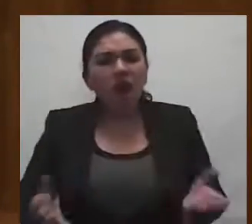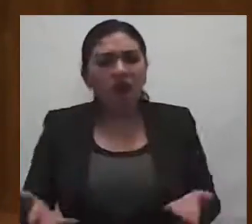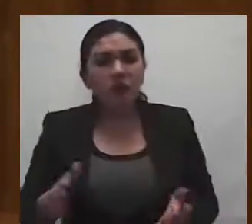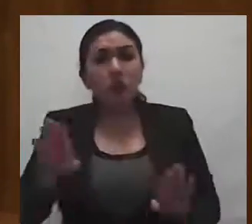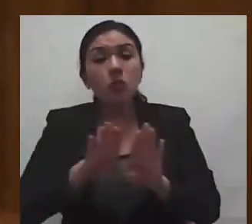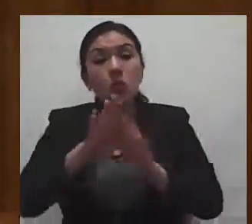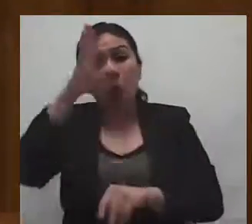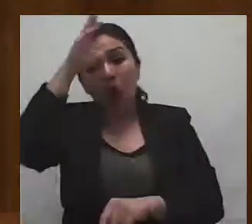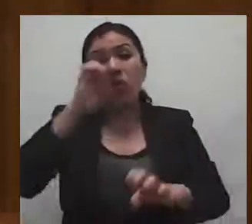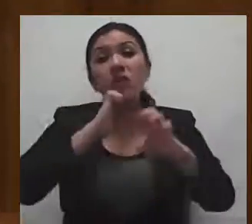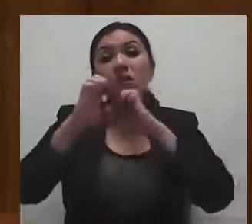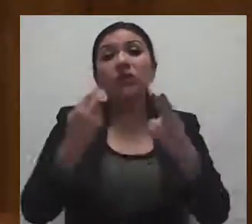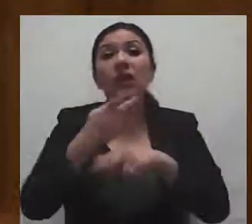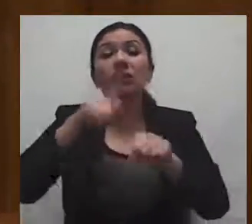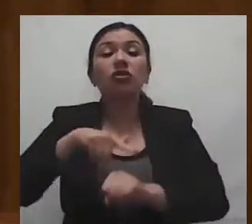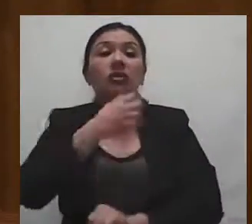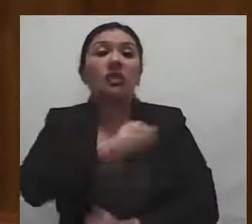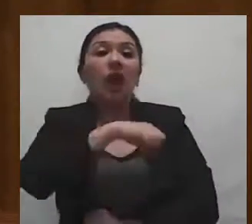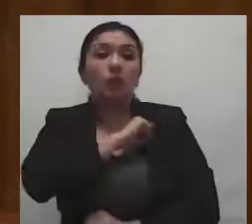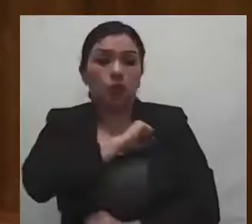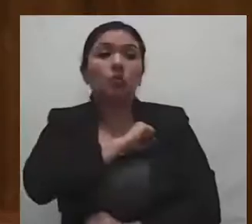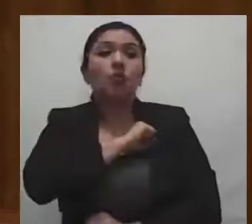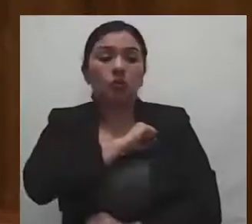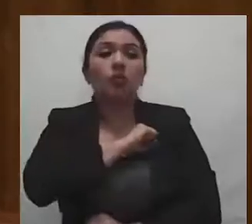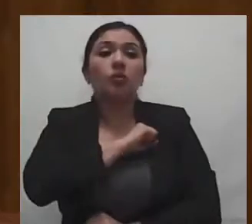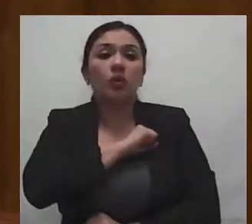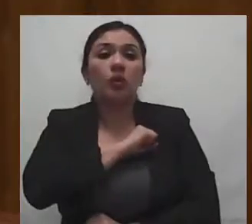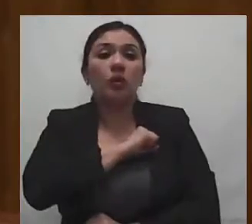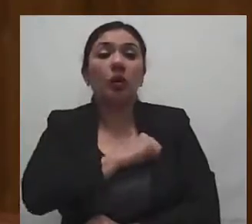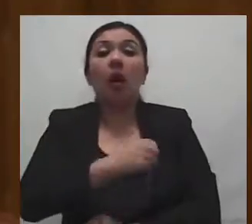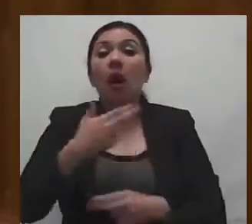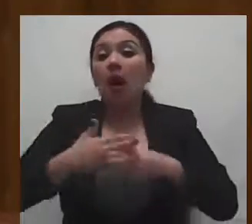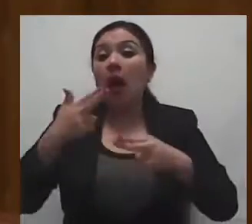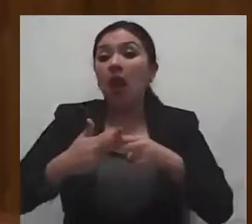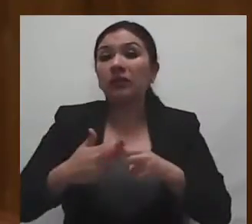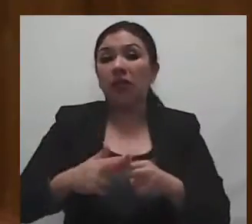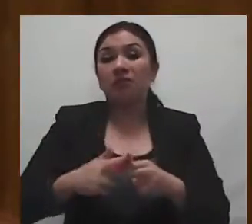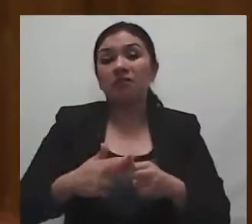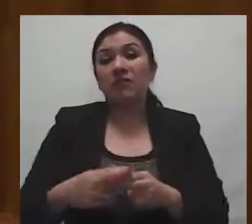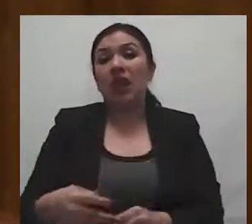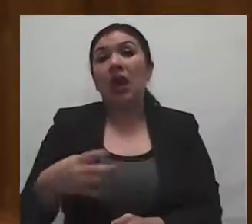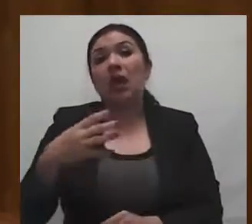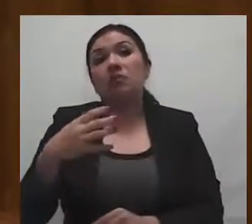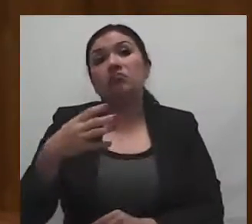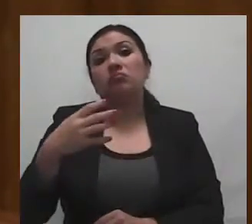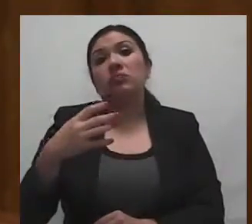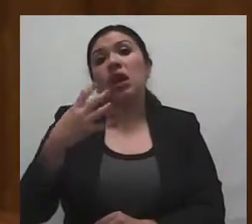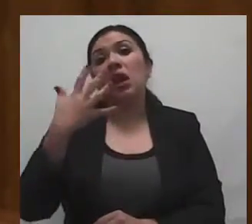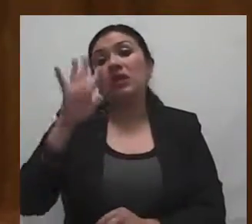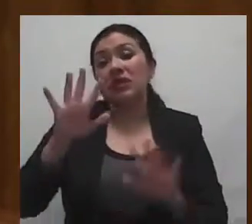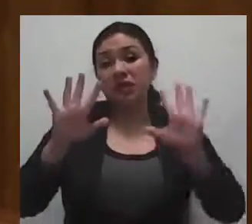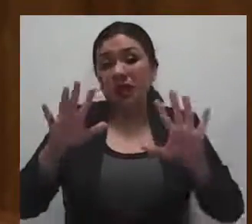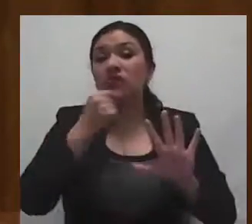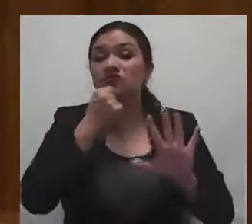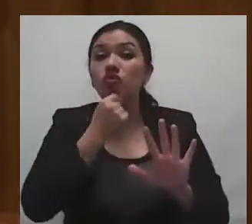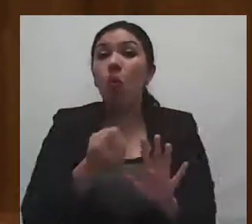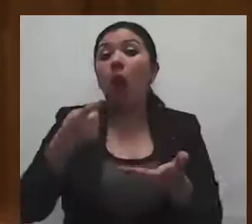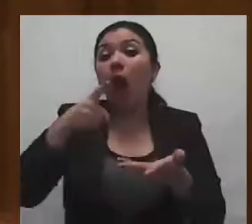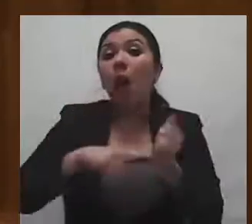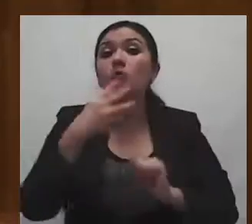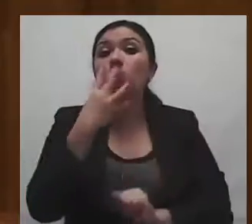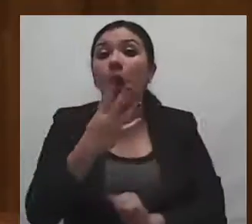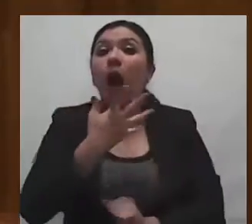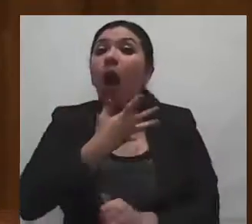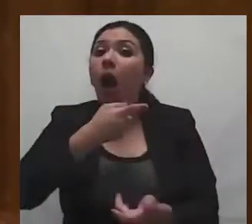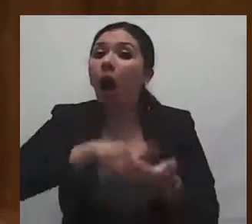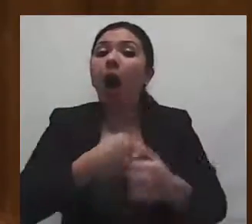Encuesta Nacional de Salud y Nutrición, hasta cuatro de cada niños en el Estado de México tienen algún grado de obesidad